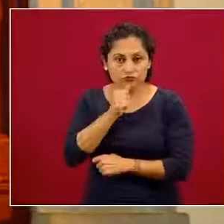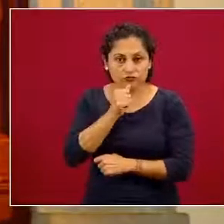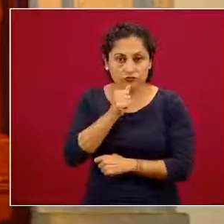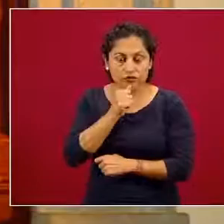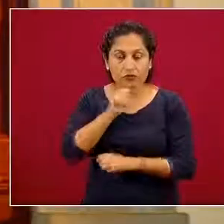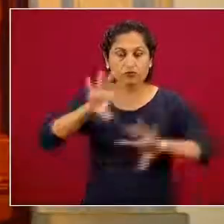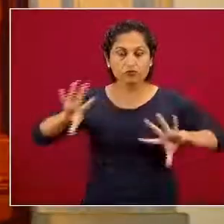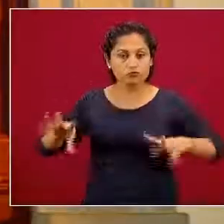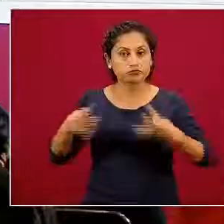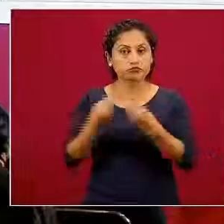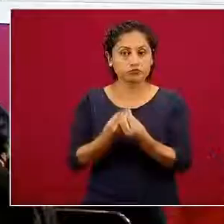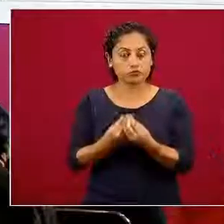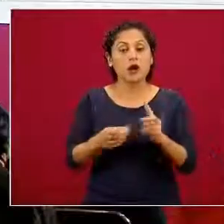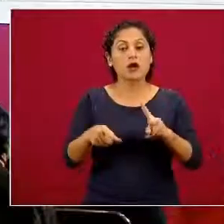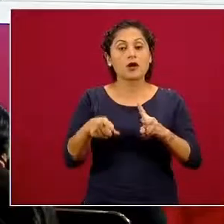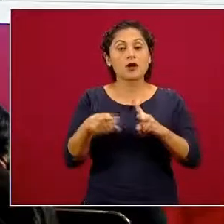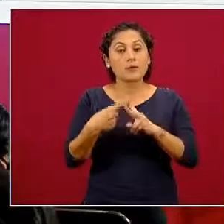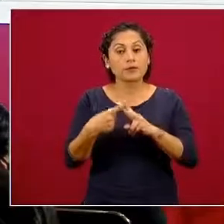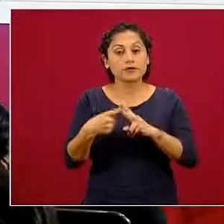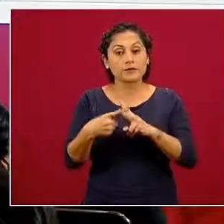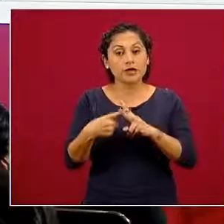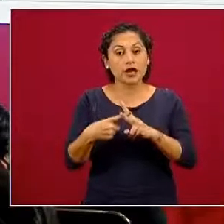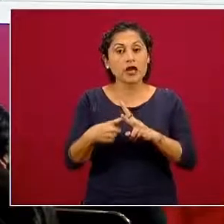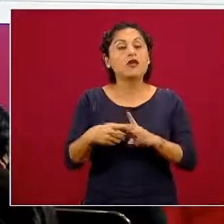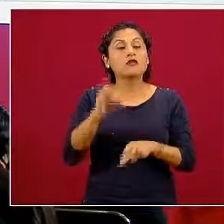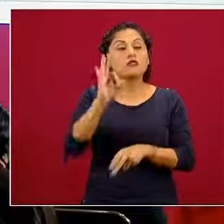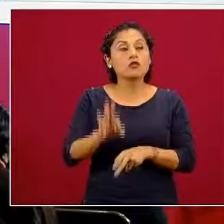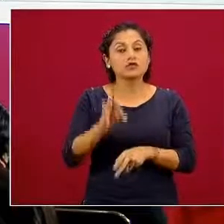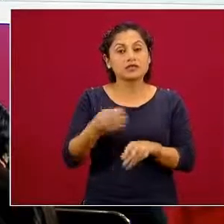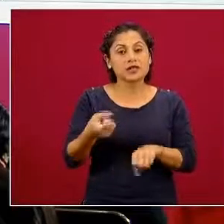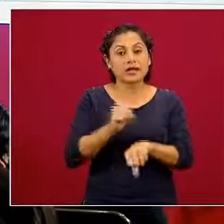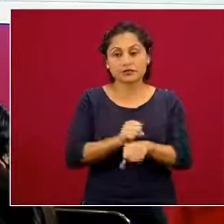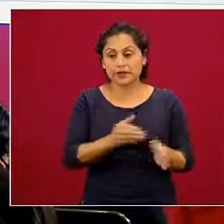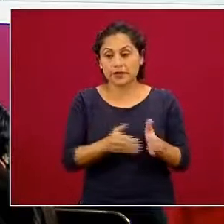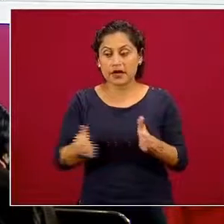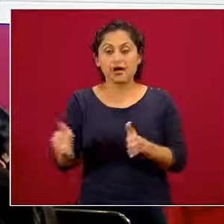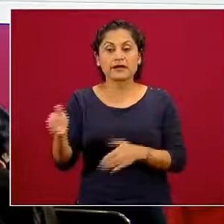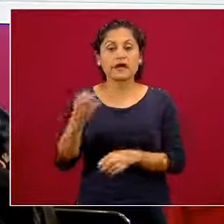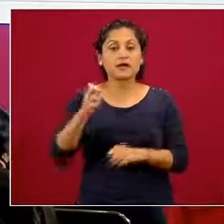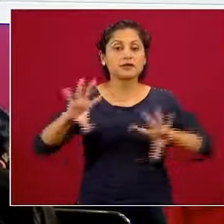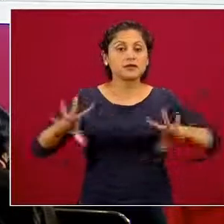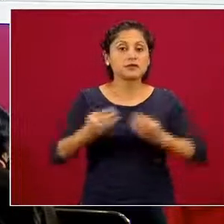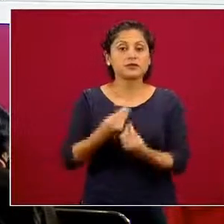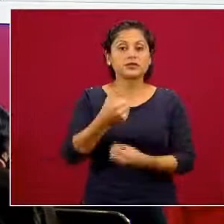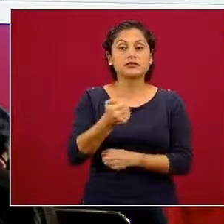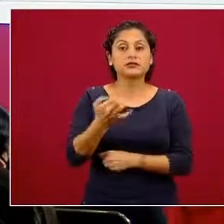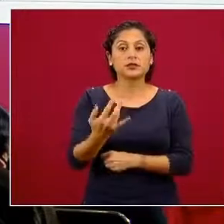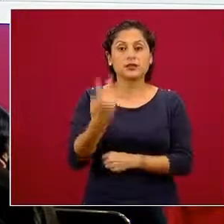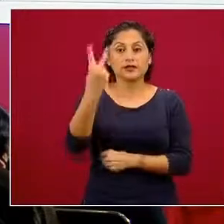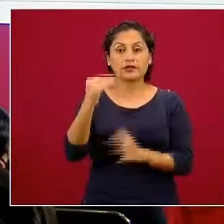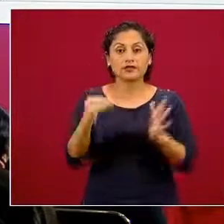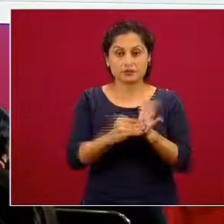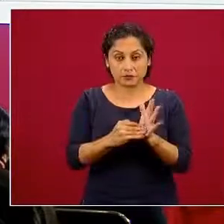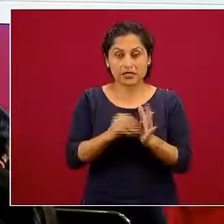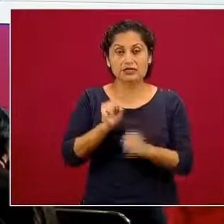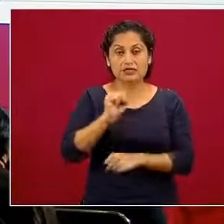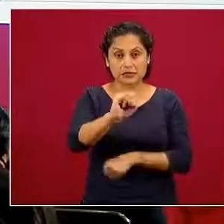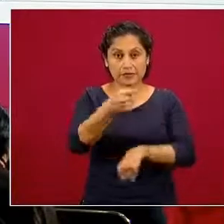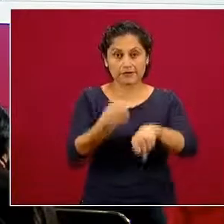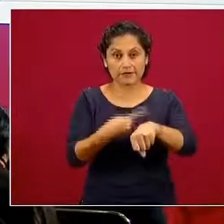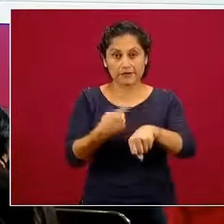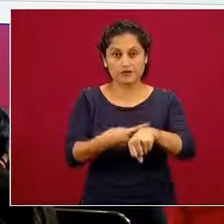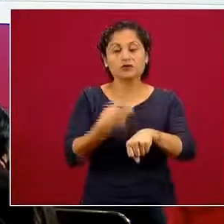multiplicados por su porcentaje de positividad semanal, estimamos que esos 652 mil confirmados realmente